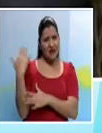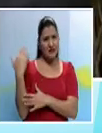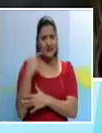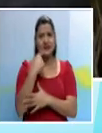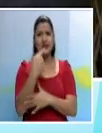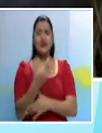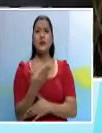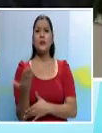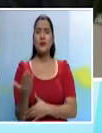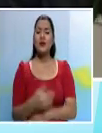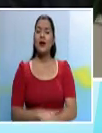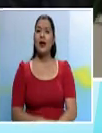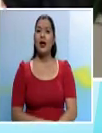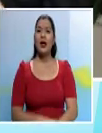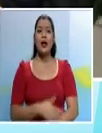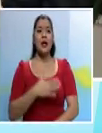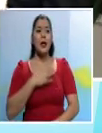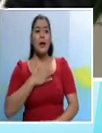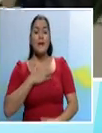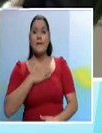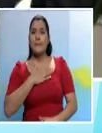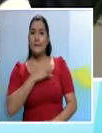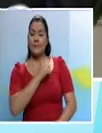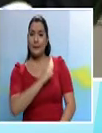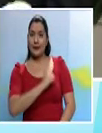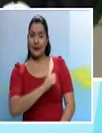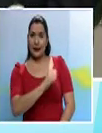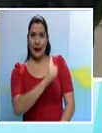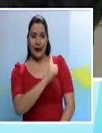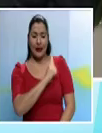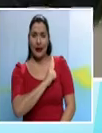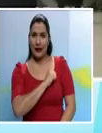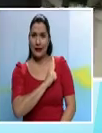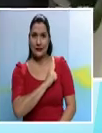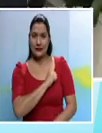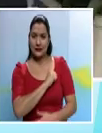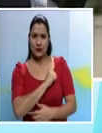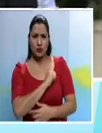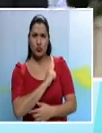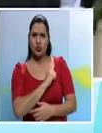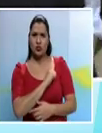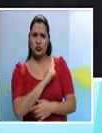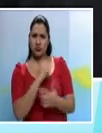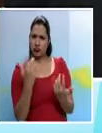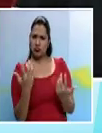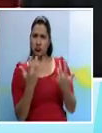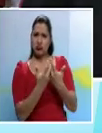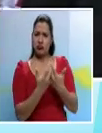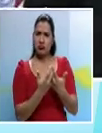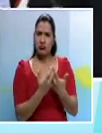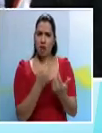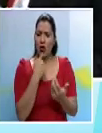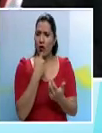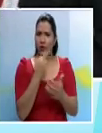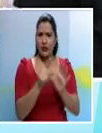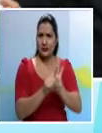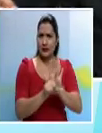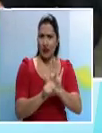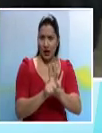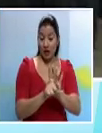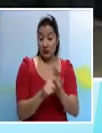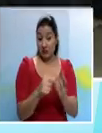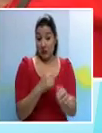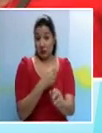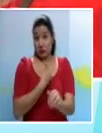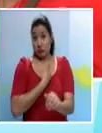actuación no estuvo realmente fuera de lo que son los cánones de legalidad. Él defiende